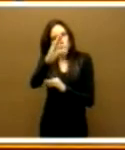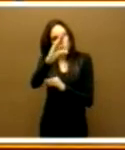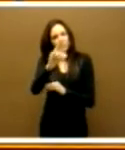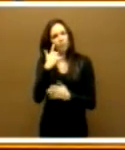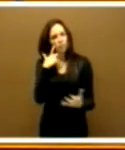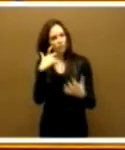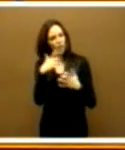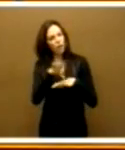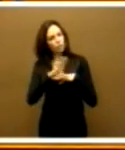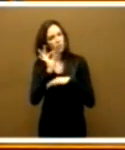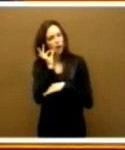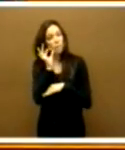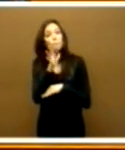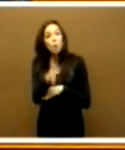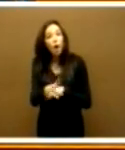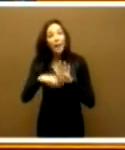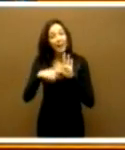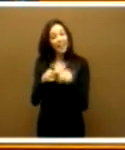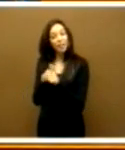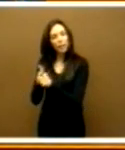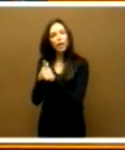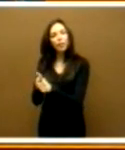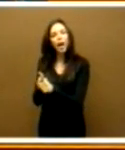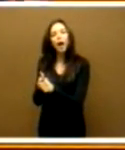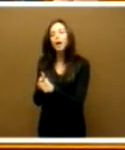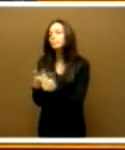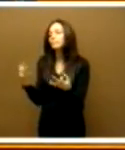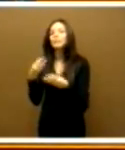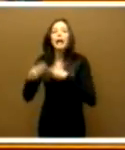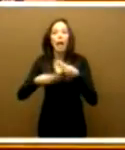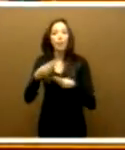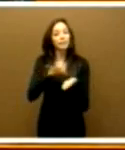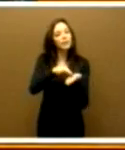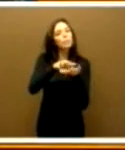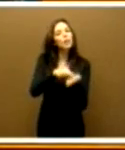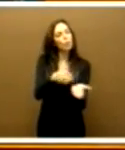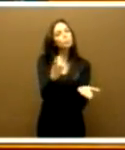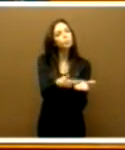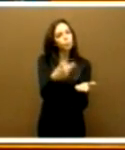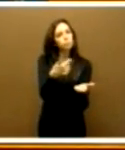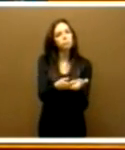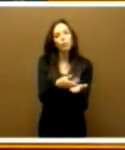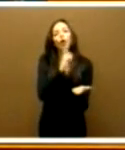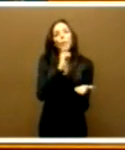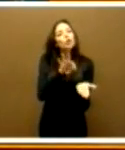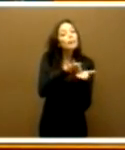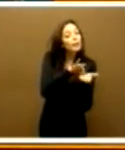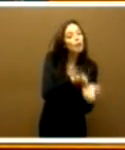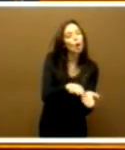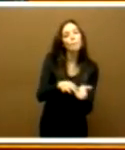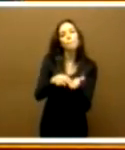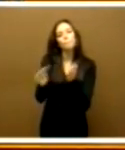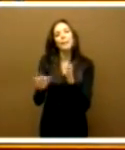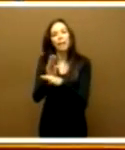porque la ley de la dependencia es una ley que garantiza derechos que se transforman, se materializan en servicios y prestaciones.